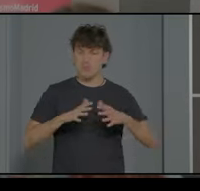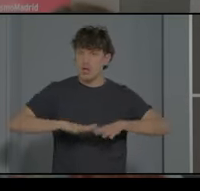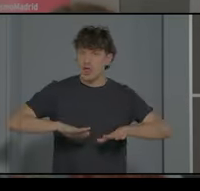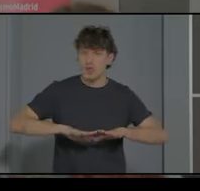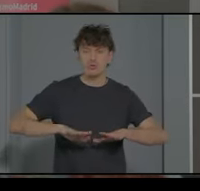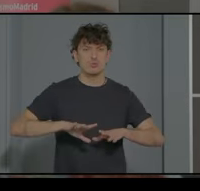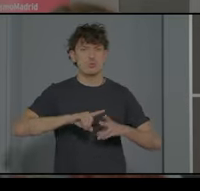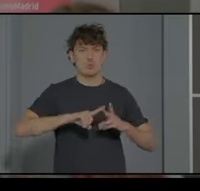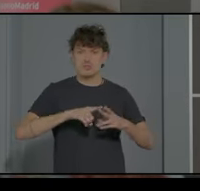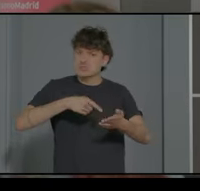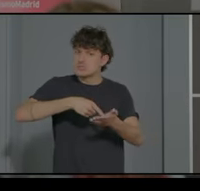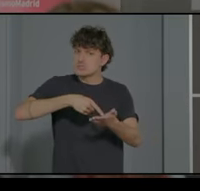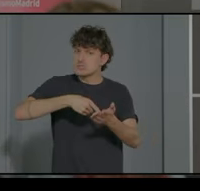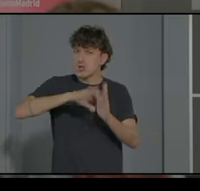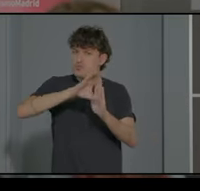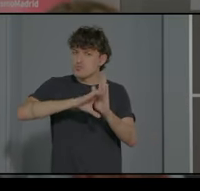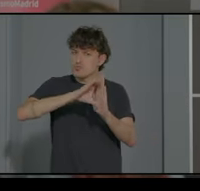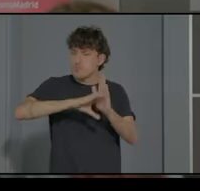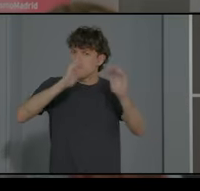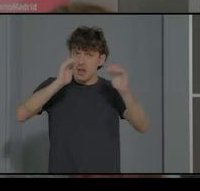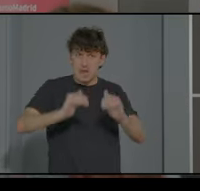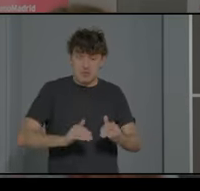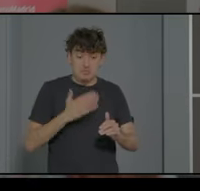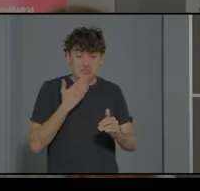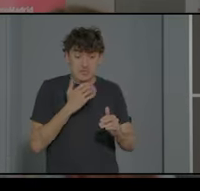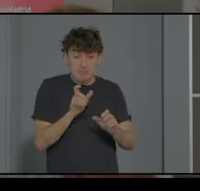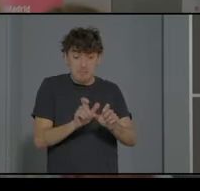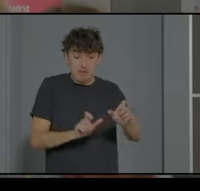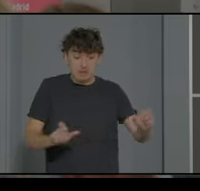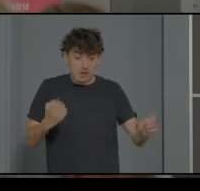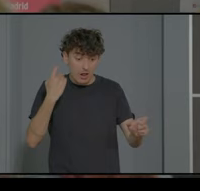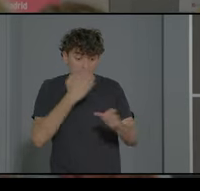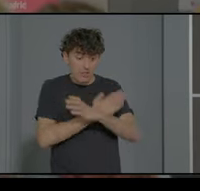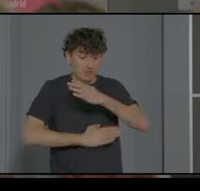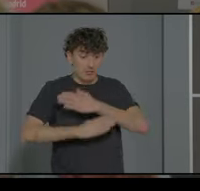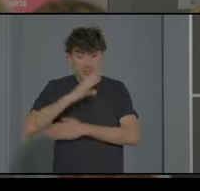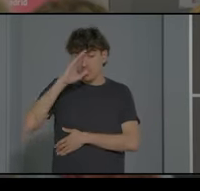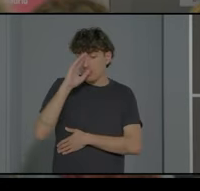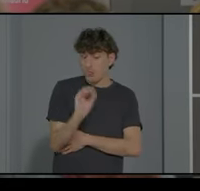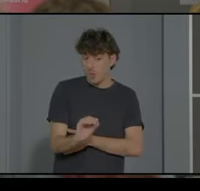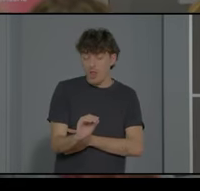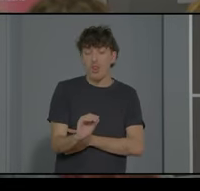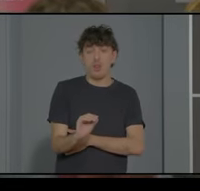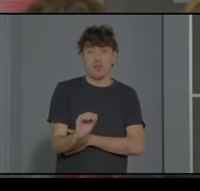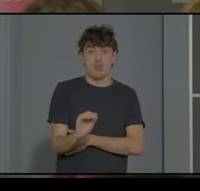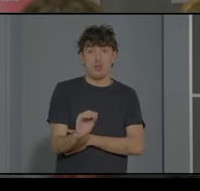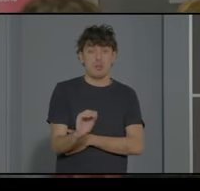curricular. Y si las personas con las que estamos trabajando, nuestros alumnos, tienen discapacidad intelectual, va a ser un factor